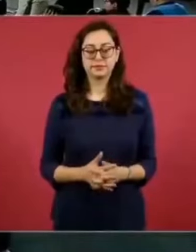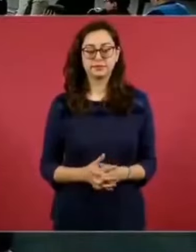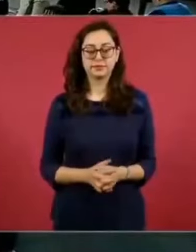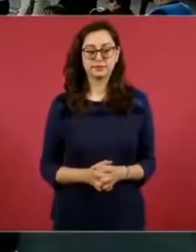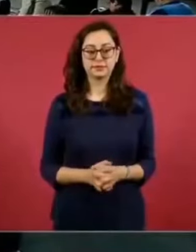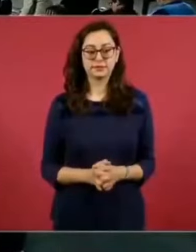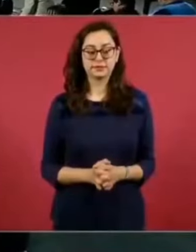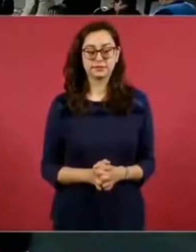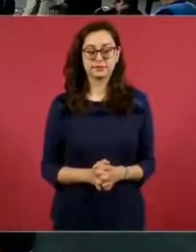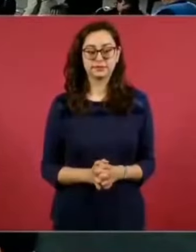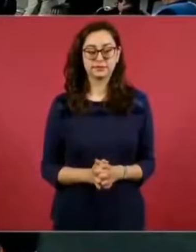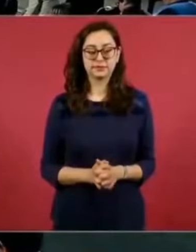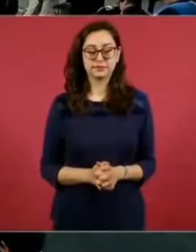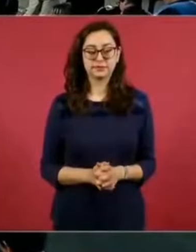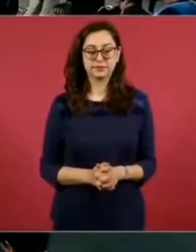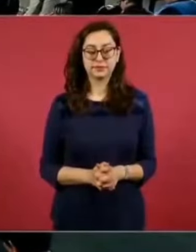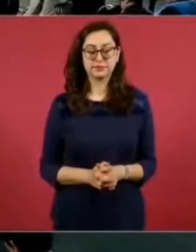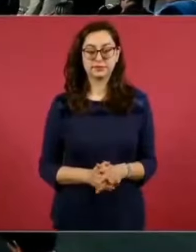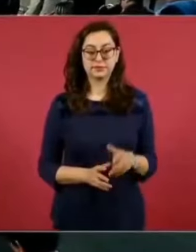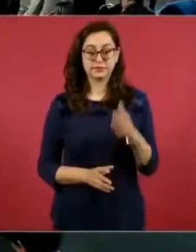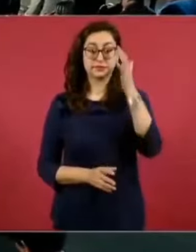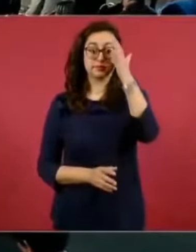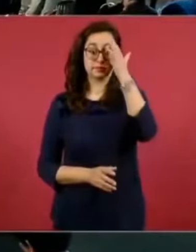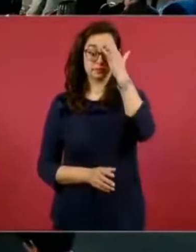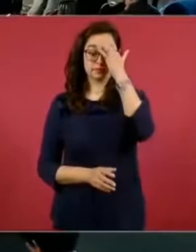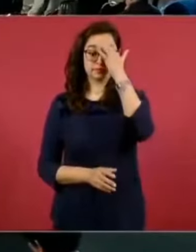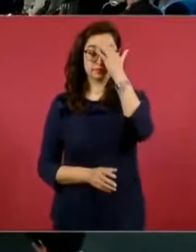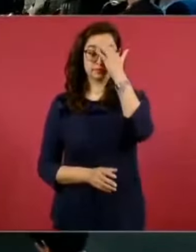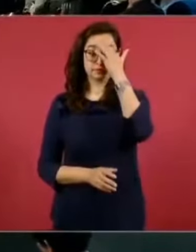la…